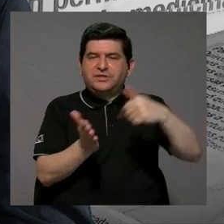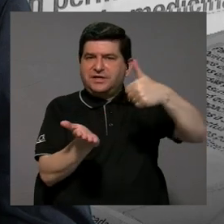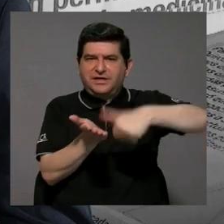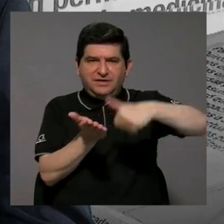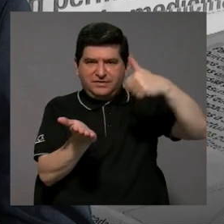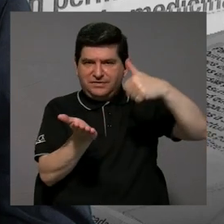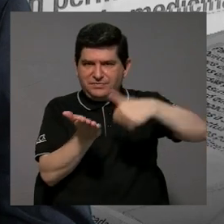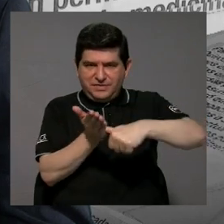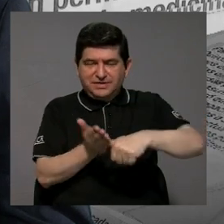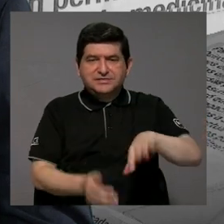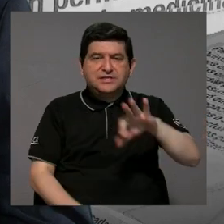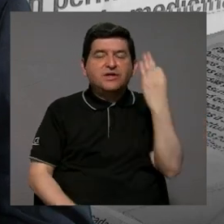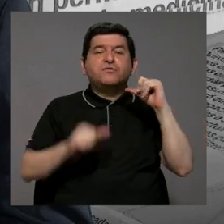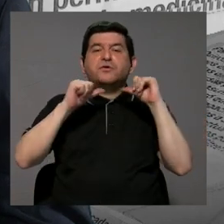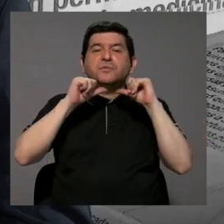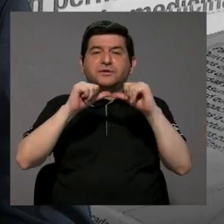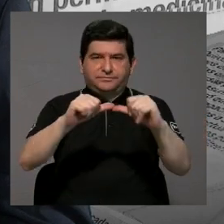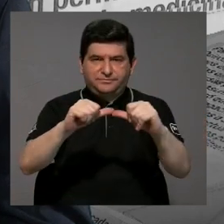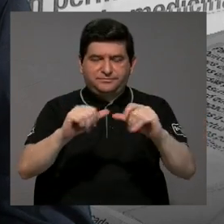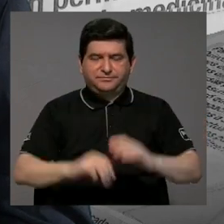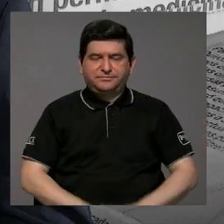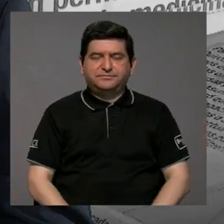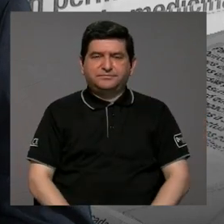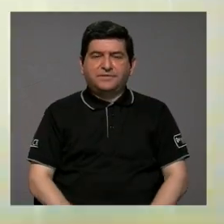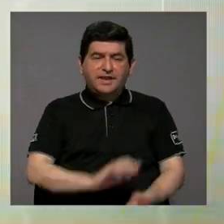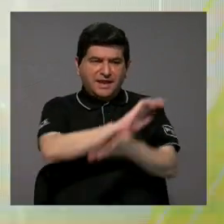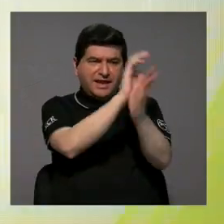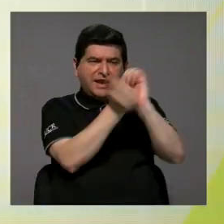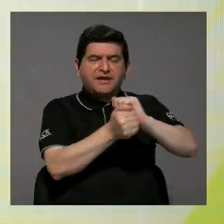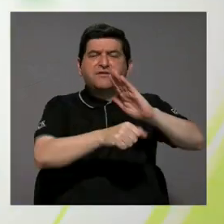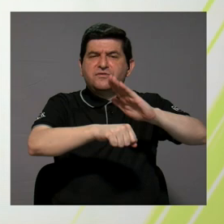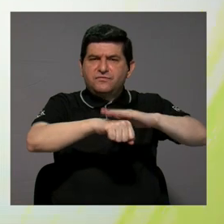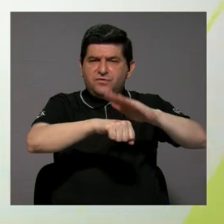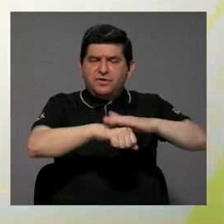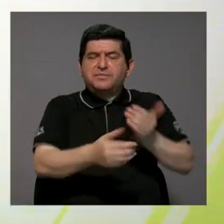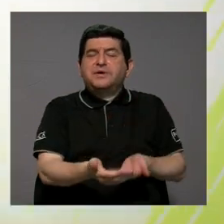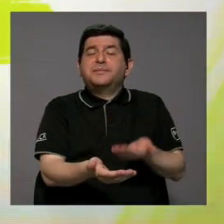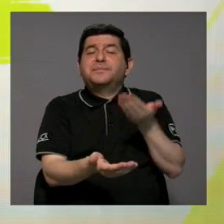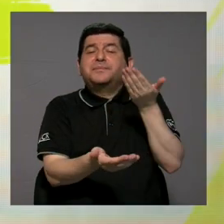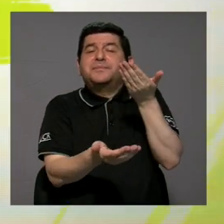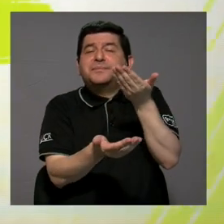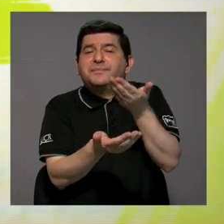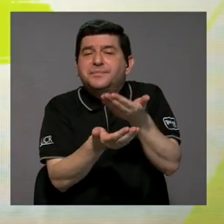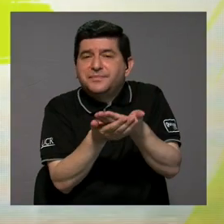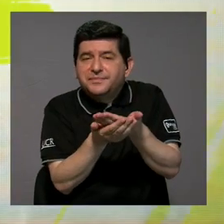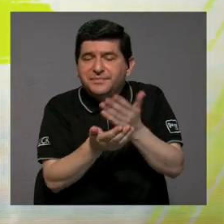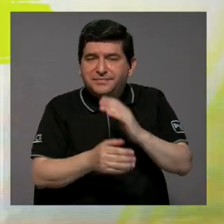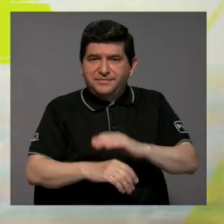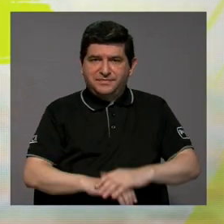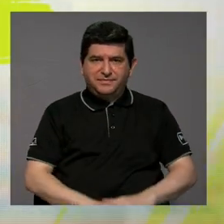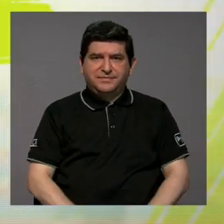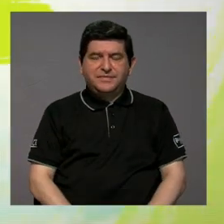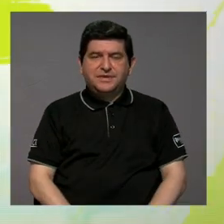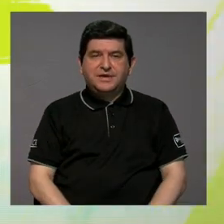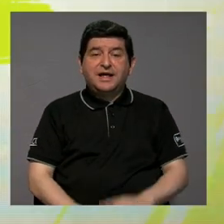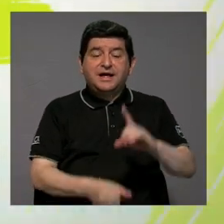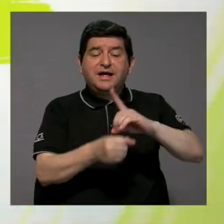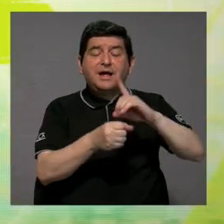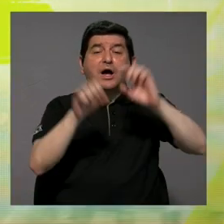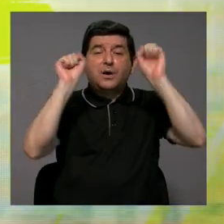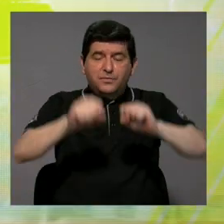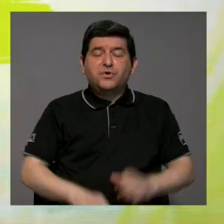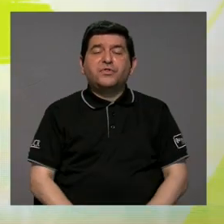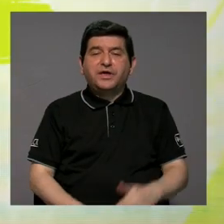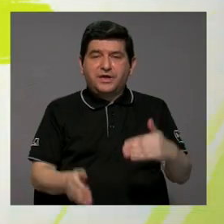o reelegidas de manera continua. La reforma lo que permite o plantea es que las y los diputados